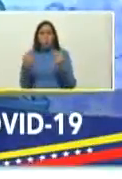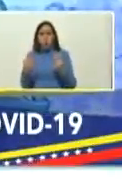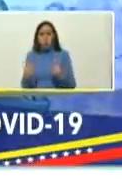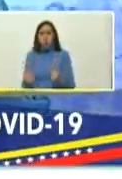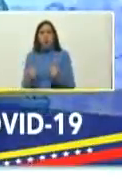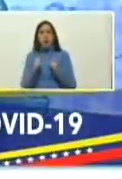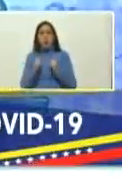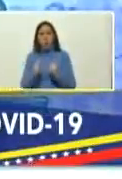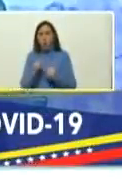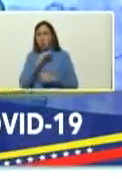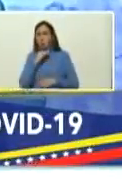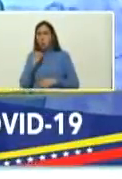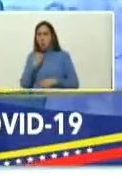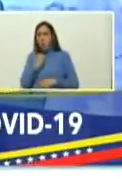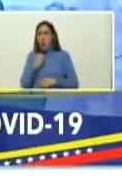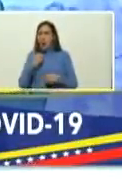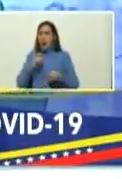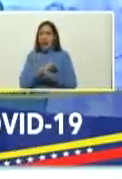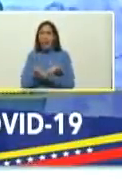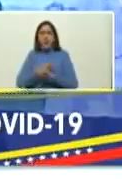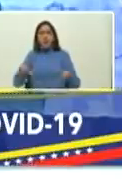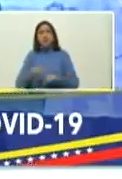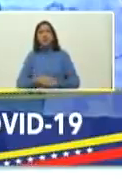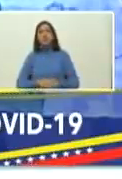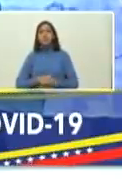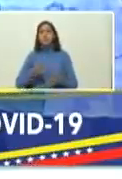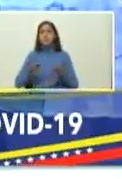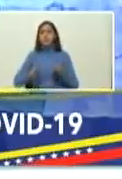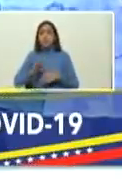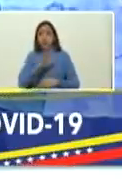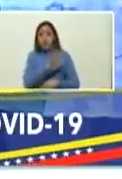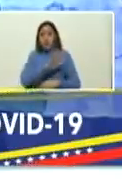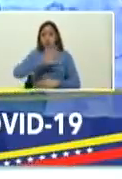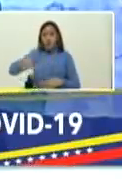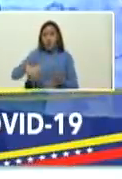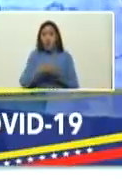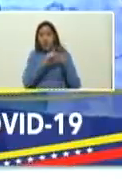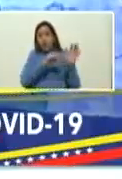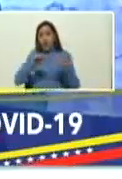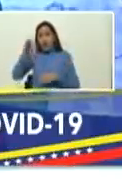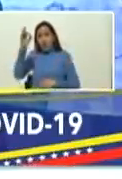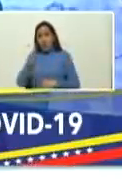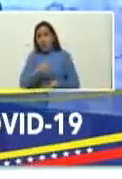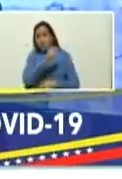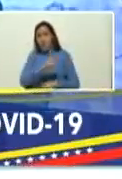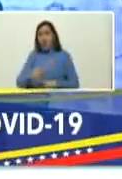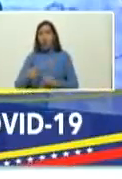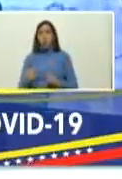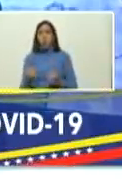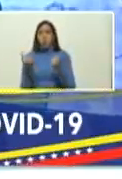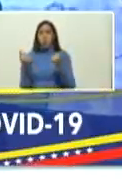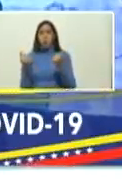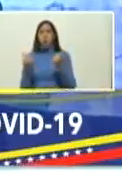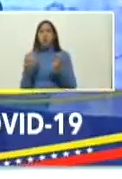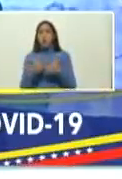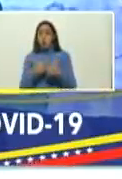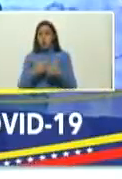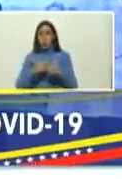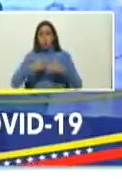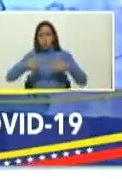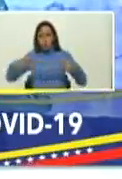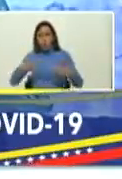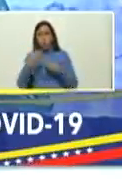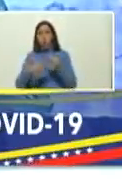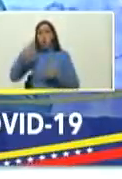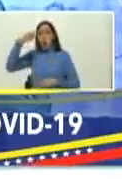graves con un promedio del 50 al 60 por ciento de salvación de vida así que vamos a incrementar el mejor